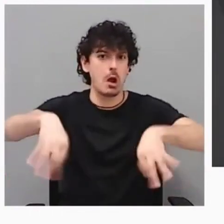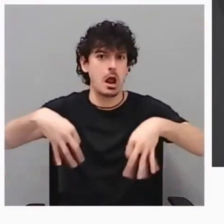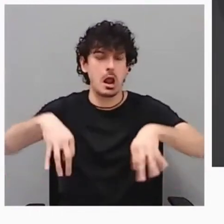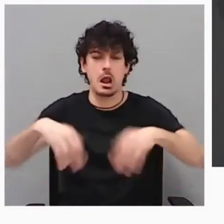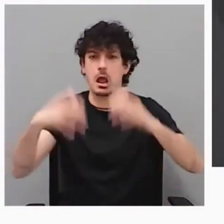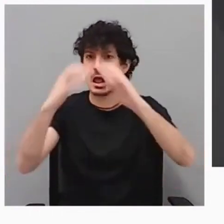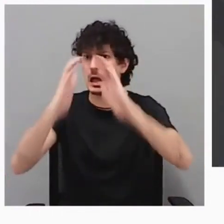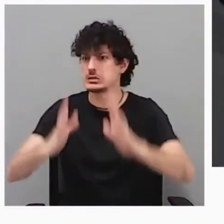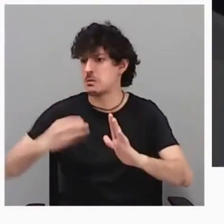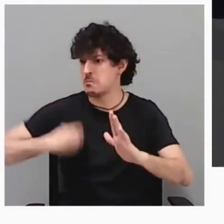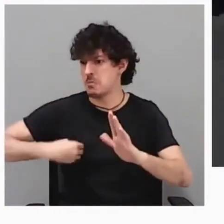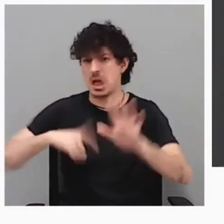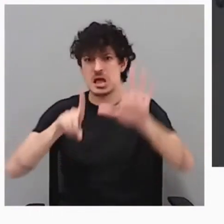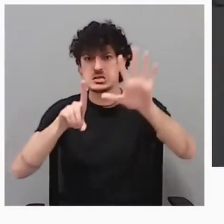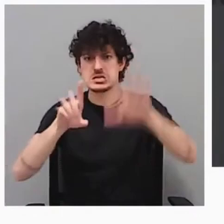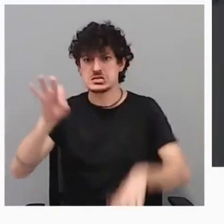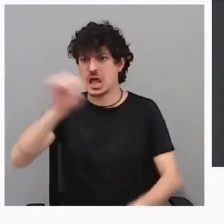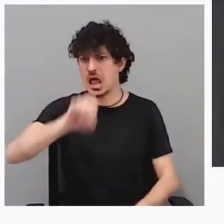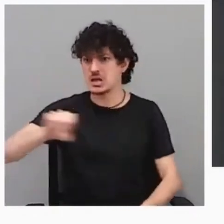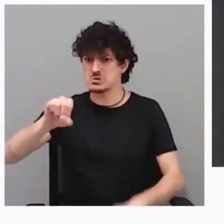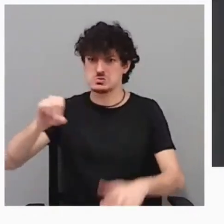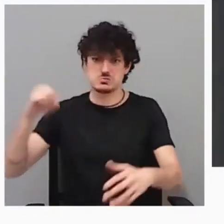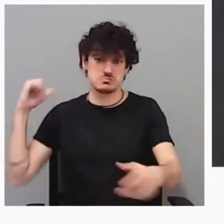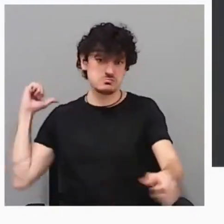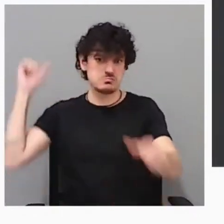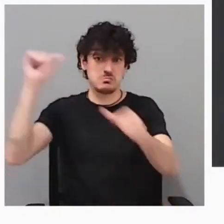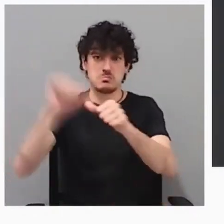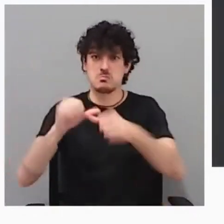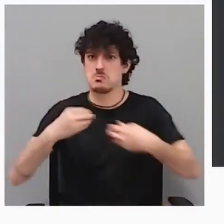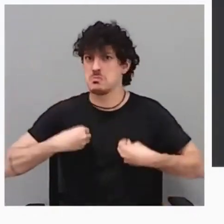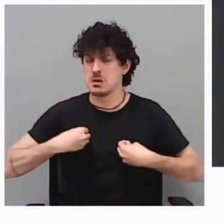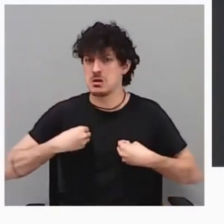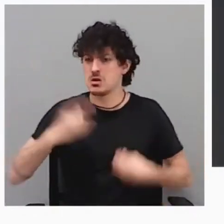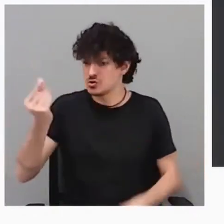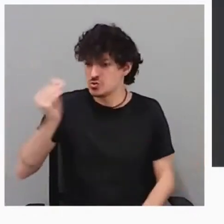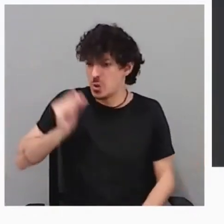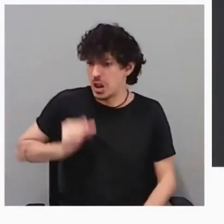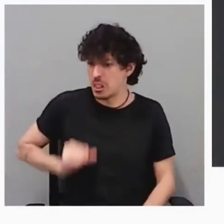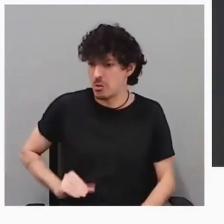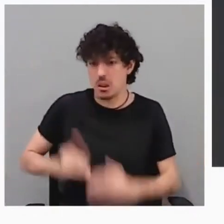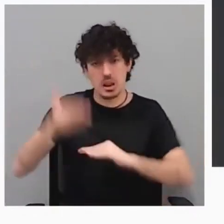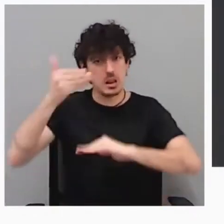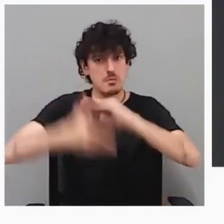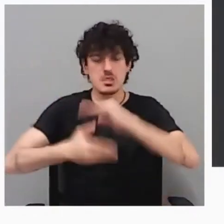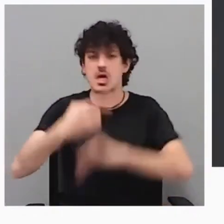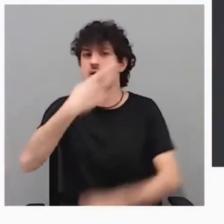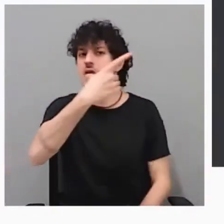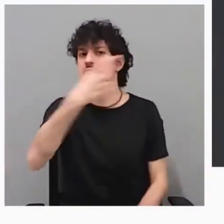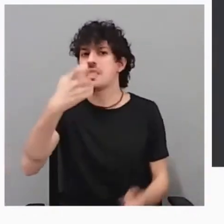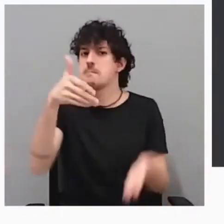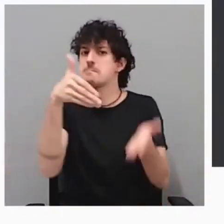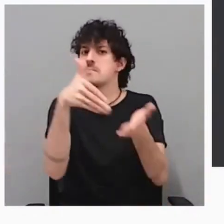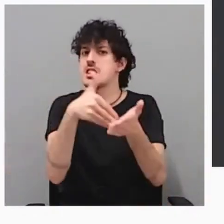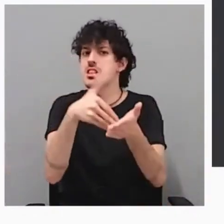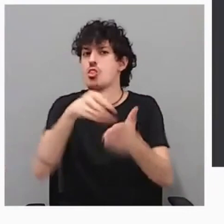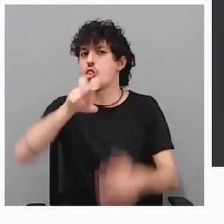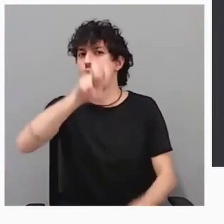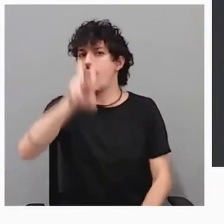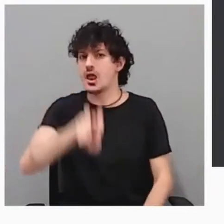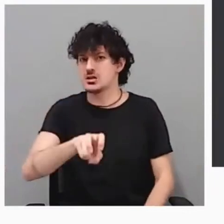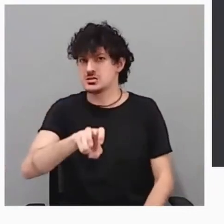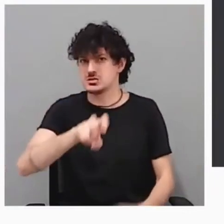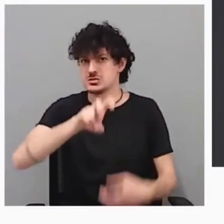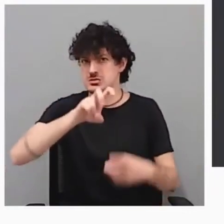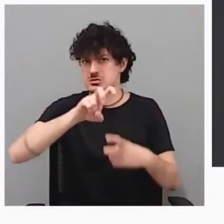años. Tiene un sueldo limitado a 100.000 dólares anuales. Y luego ha dejado dicho que el 99